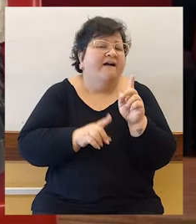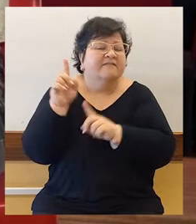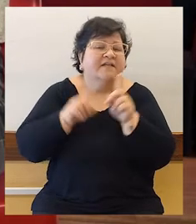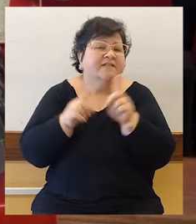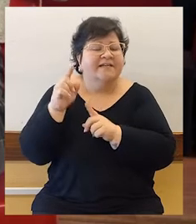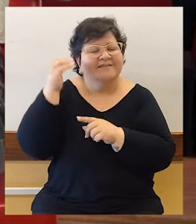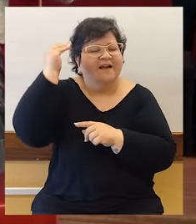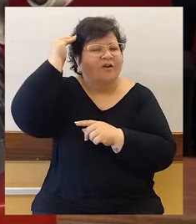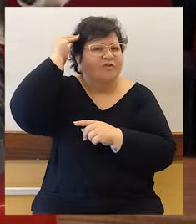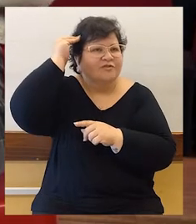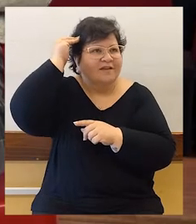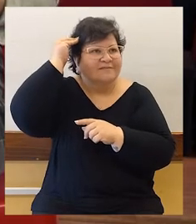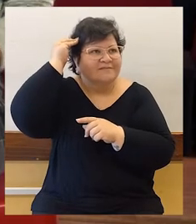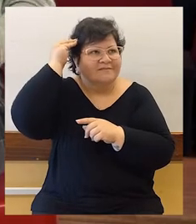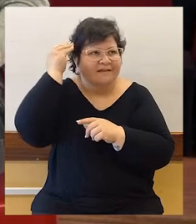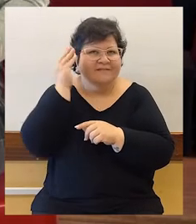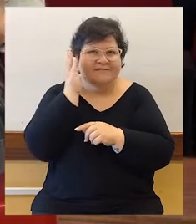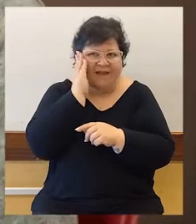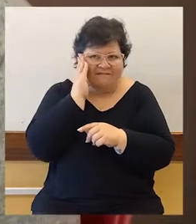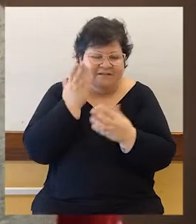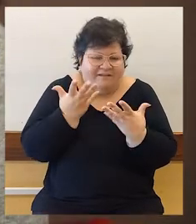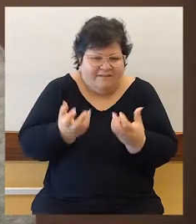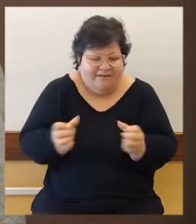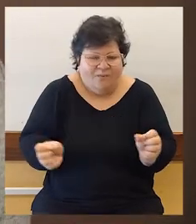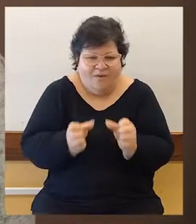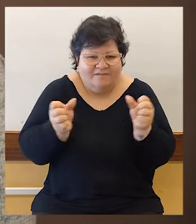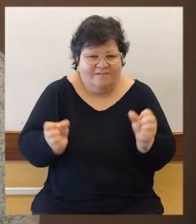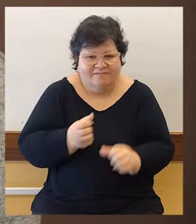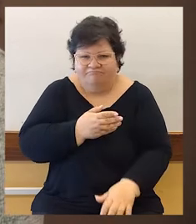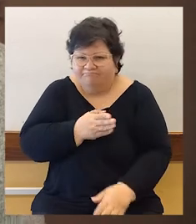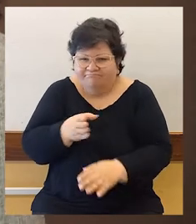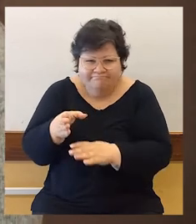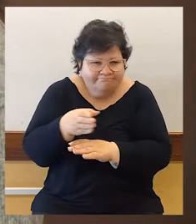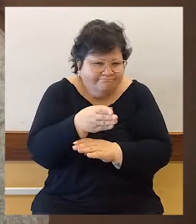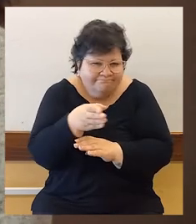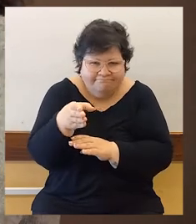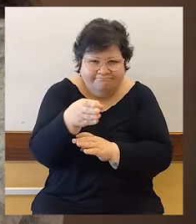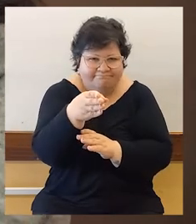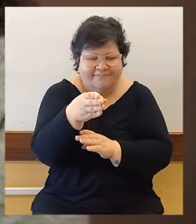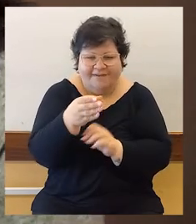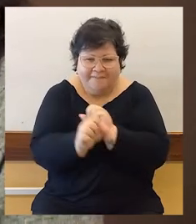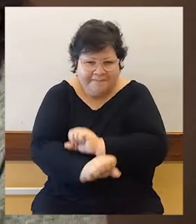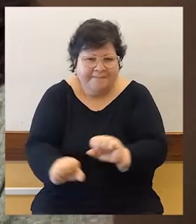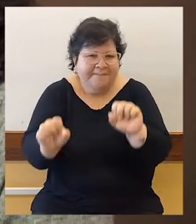estado de conciencia que hablábamos antes de claridad? Y poder crear